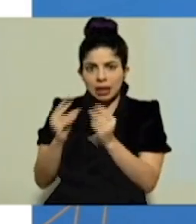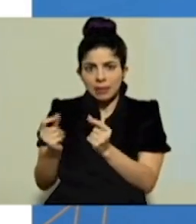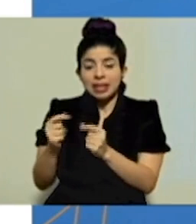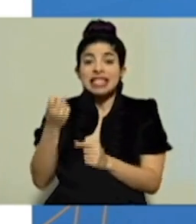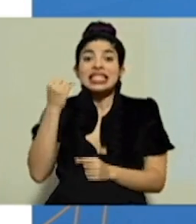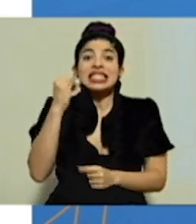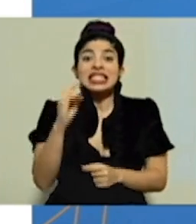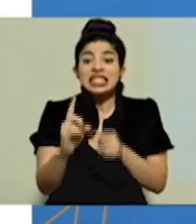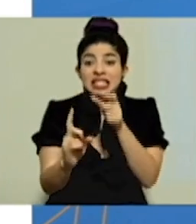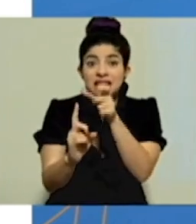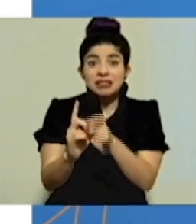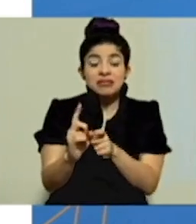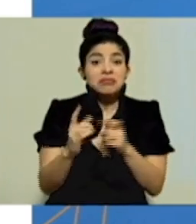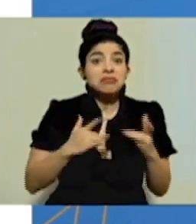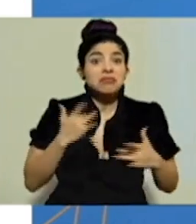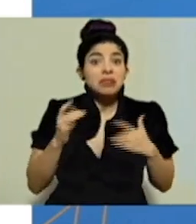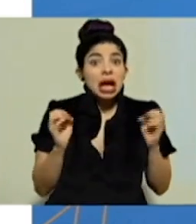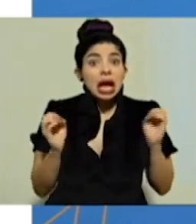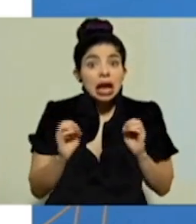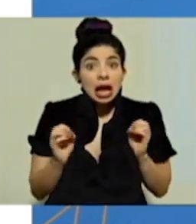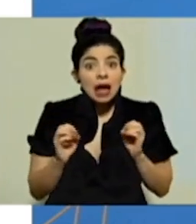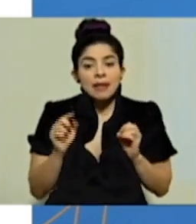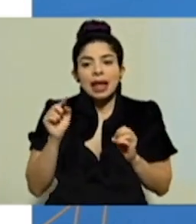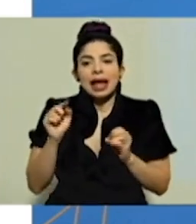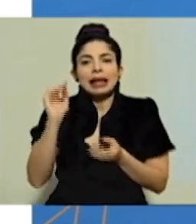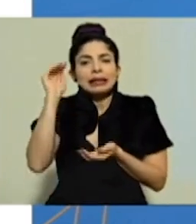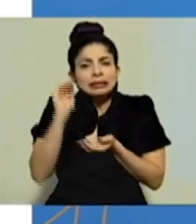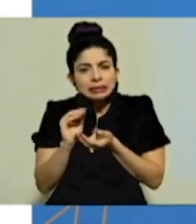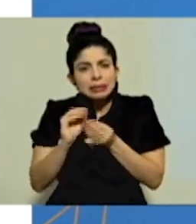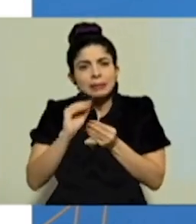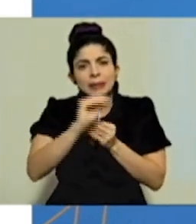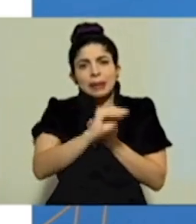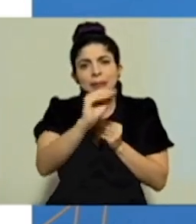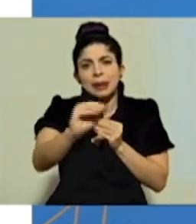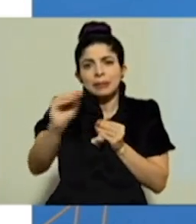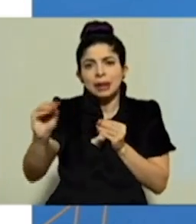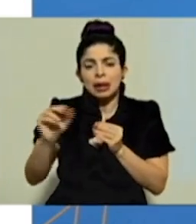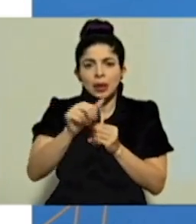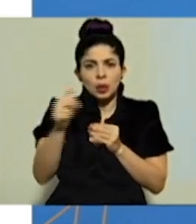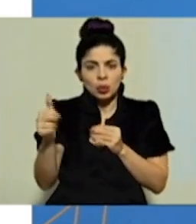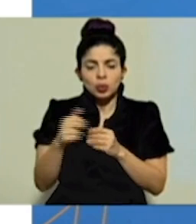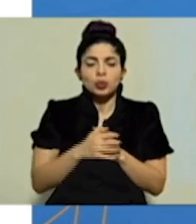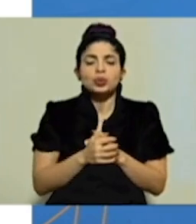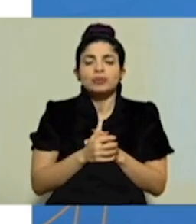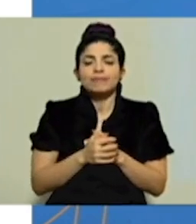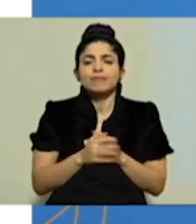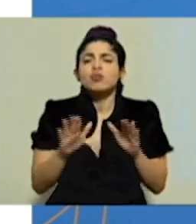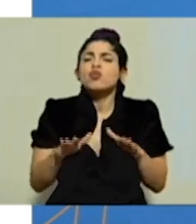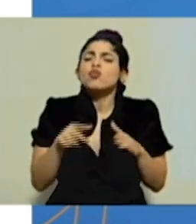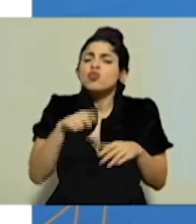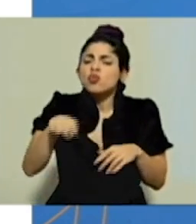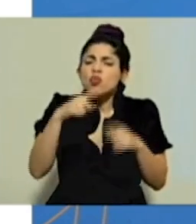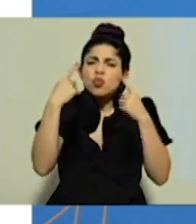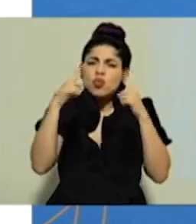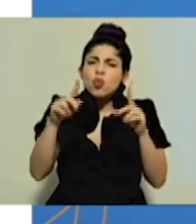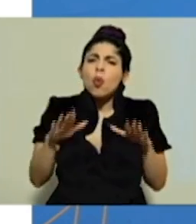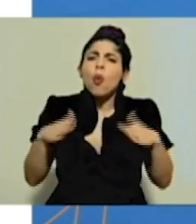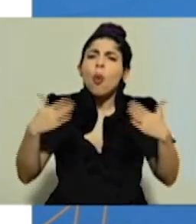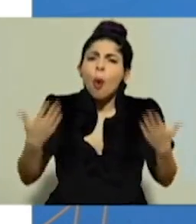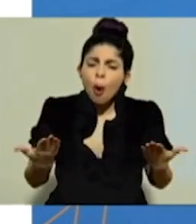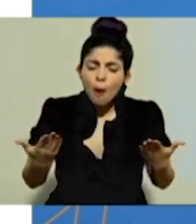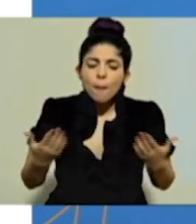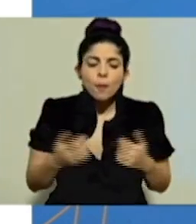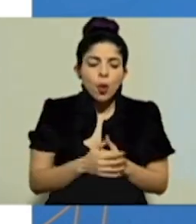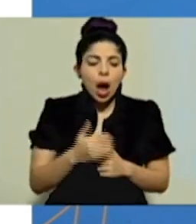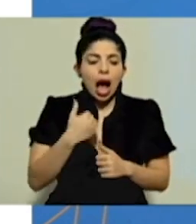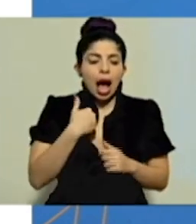que haya una mínima o cero contagio de ese trabajador a los demás. ¿Cómo logramos eso? Lo logramos a través